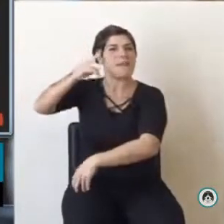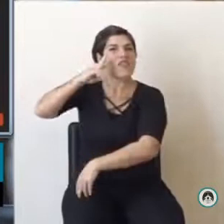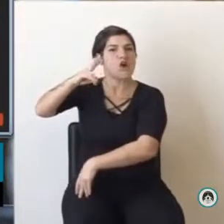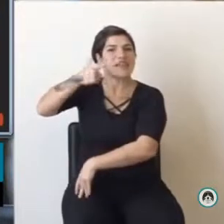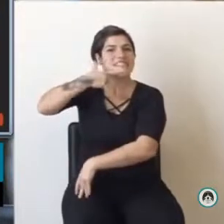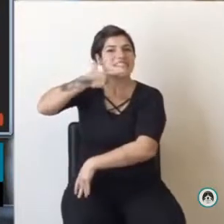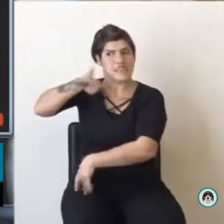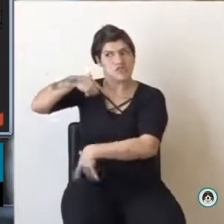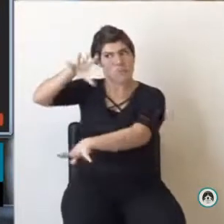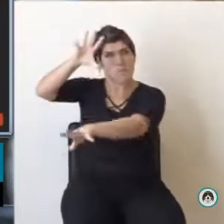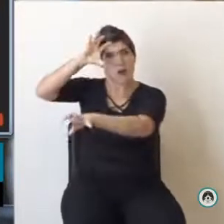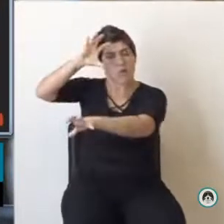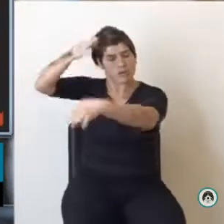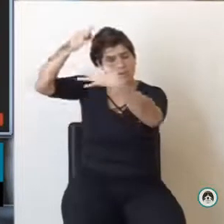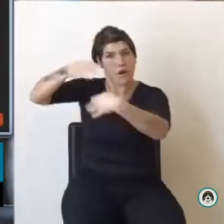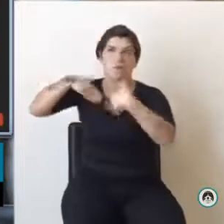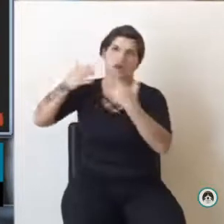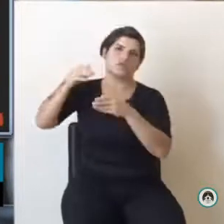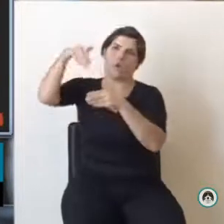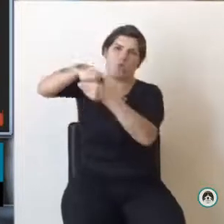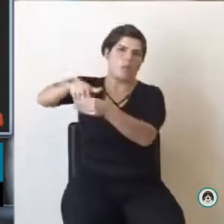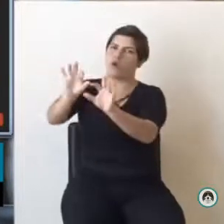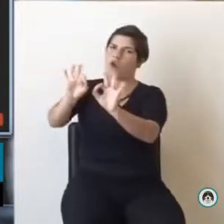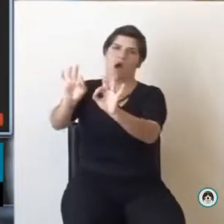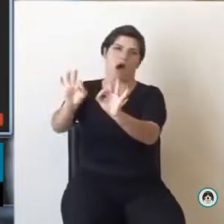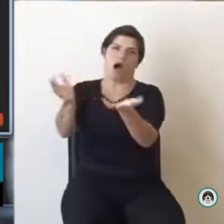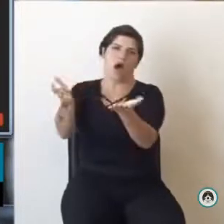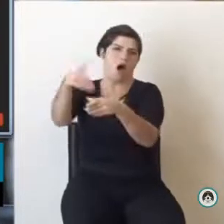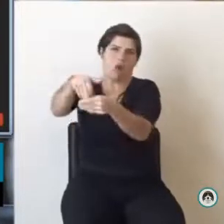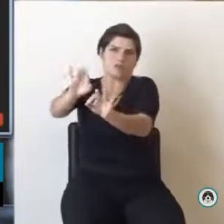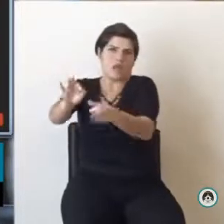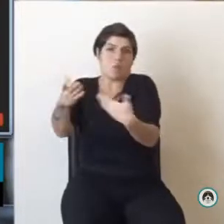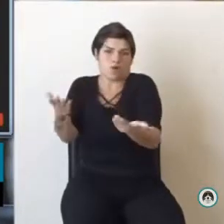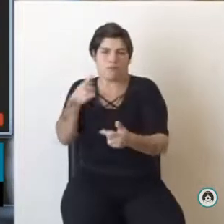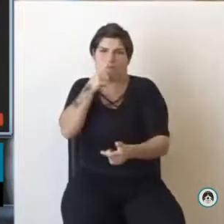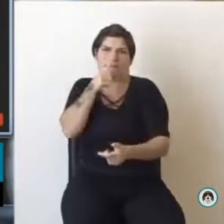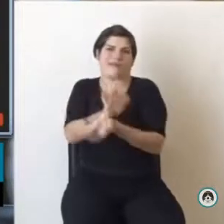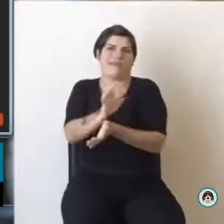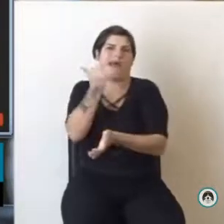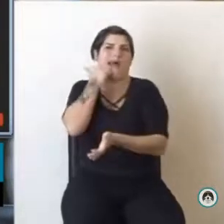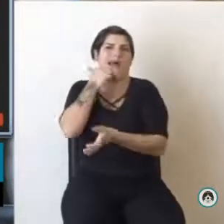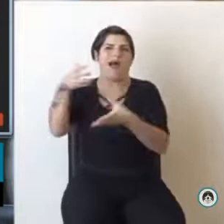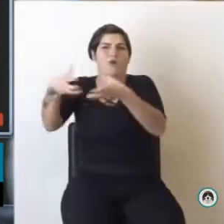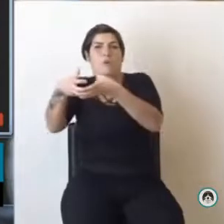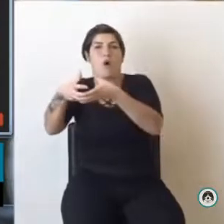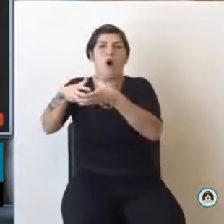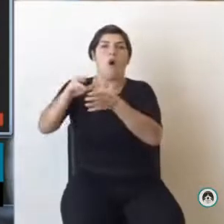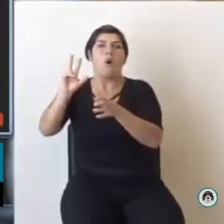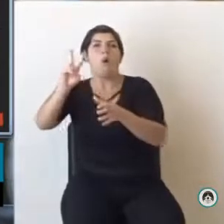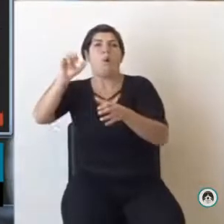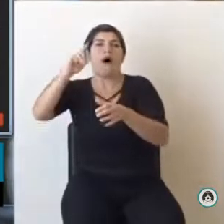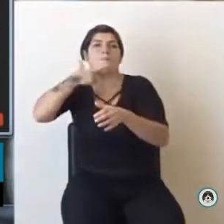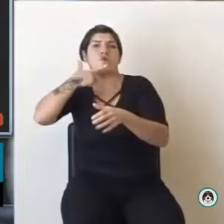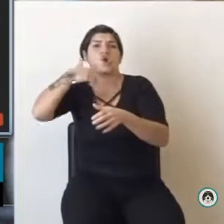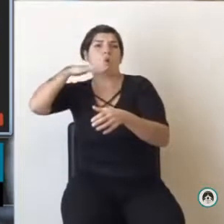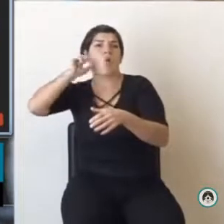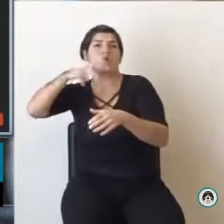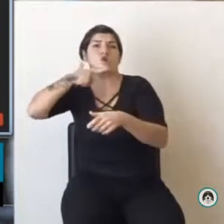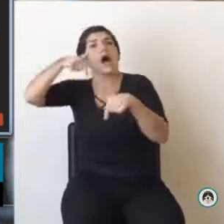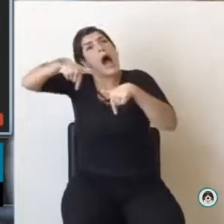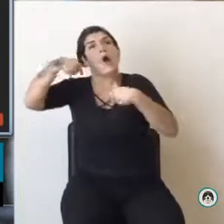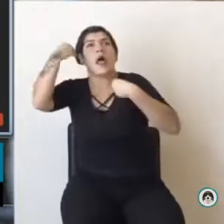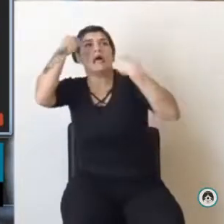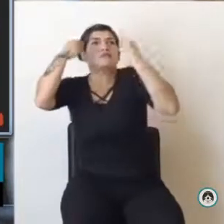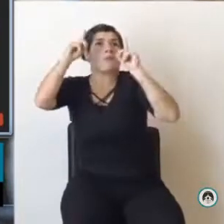Así que por eso nos abstenemos, porque nos parece una cara durez que desde vamos juntos ahora se preocupen por los jubilados. Igual que me parece